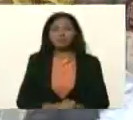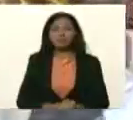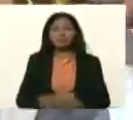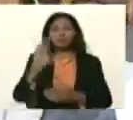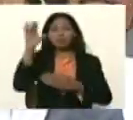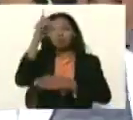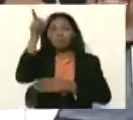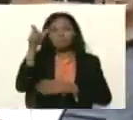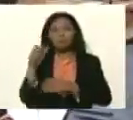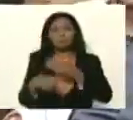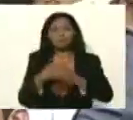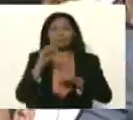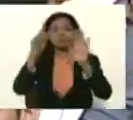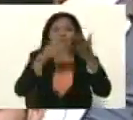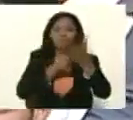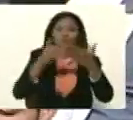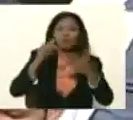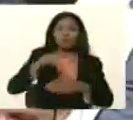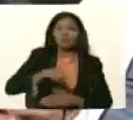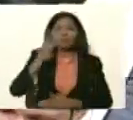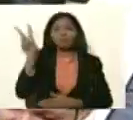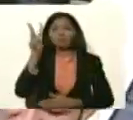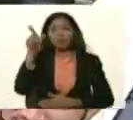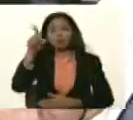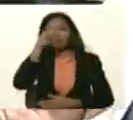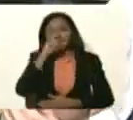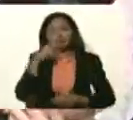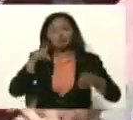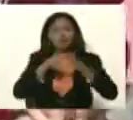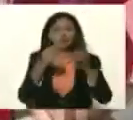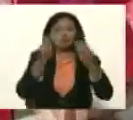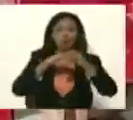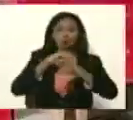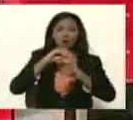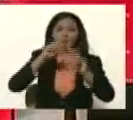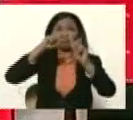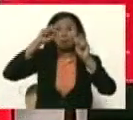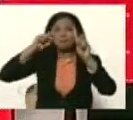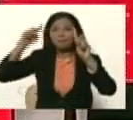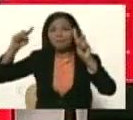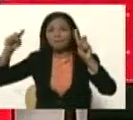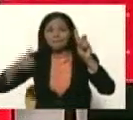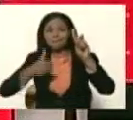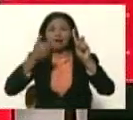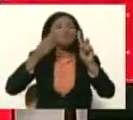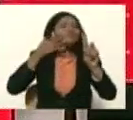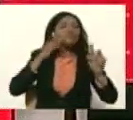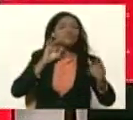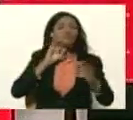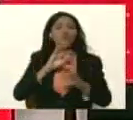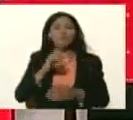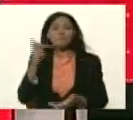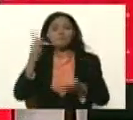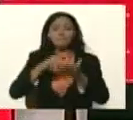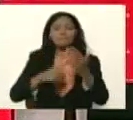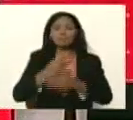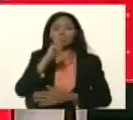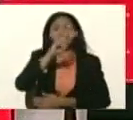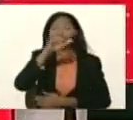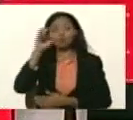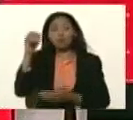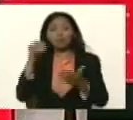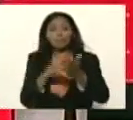colombianos más de 6 millones en Venezuela este año de acuerdo a las estadísticas están ingresando Freddy más de 250